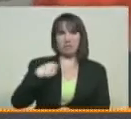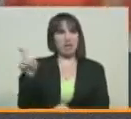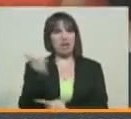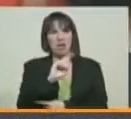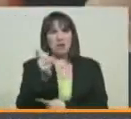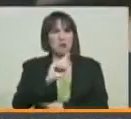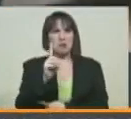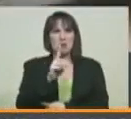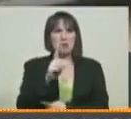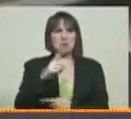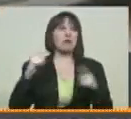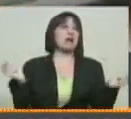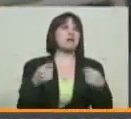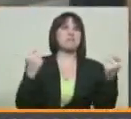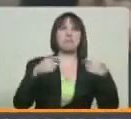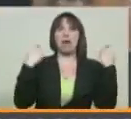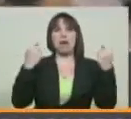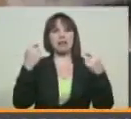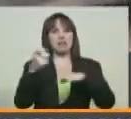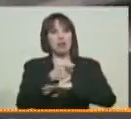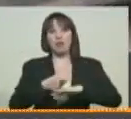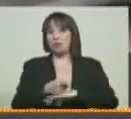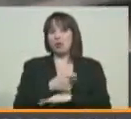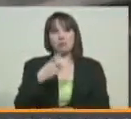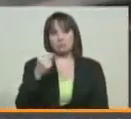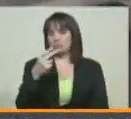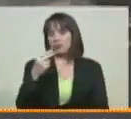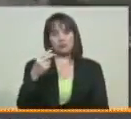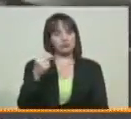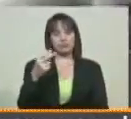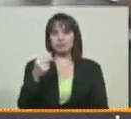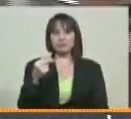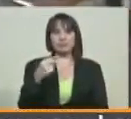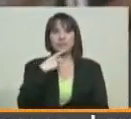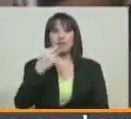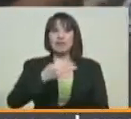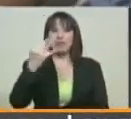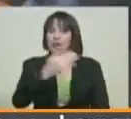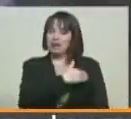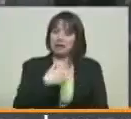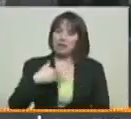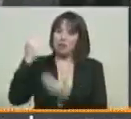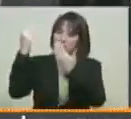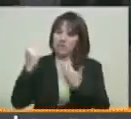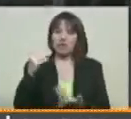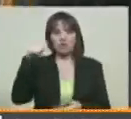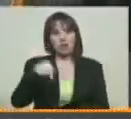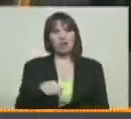sea una campaña del gobierno. No, de verdad que no. O lo estamos haciendo porque de verdad queremos estar acá.